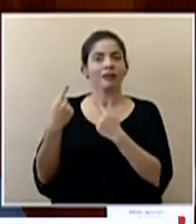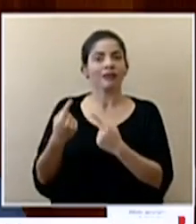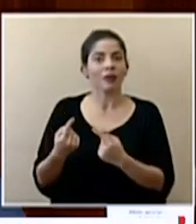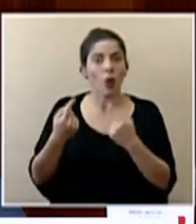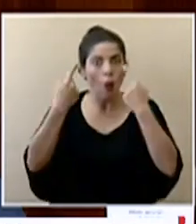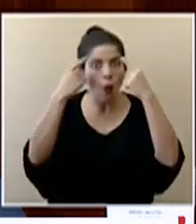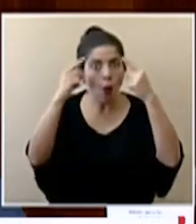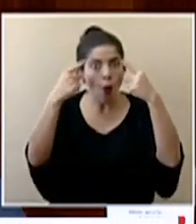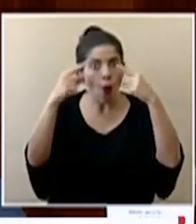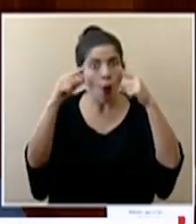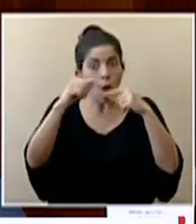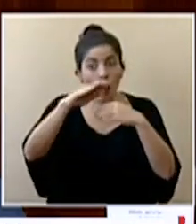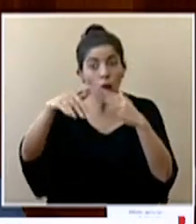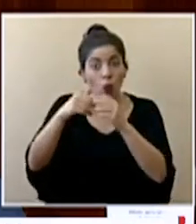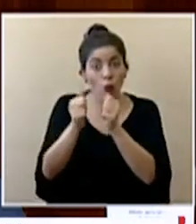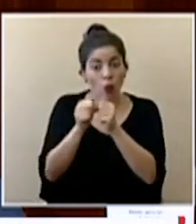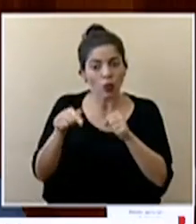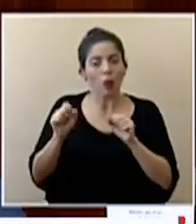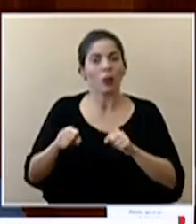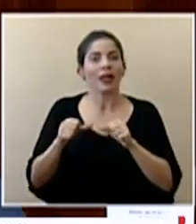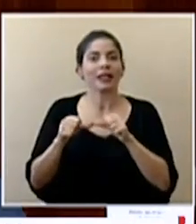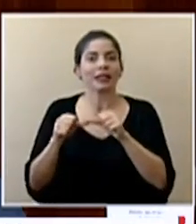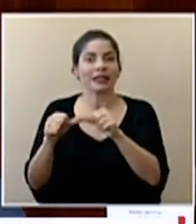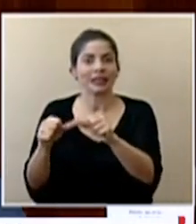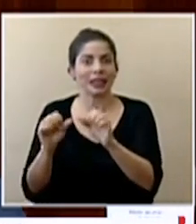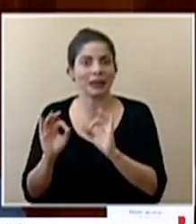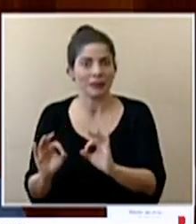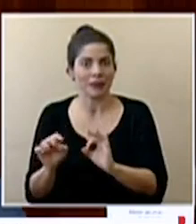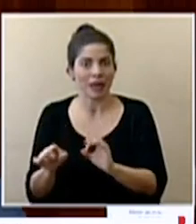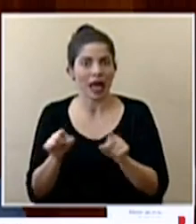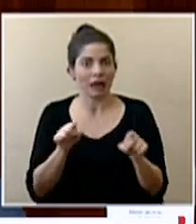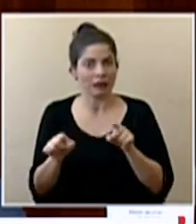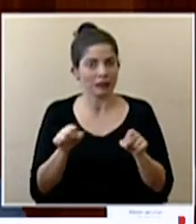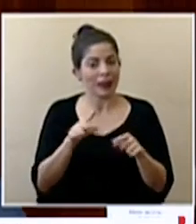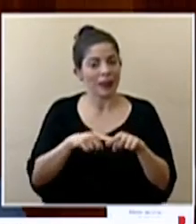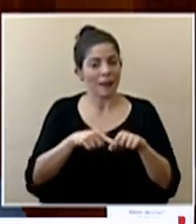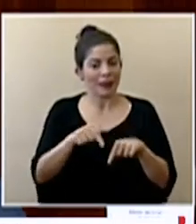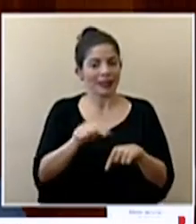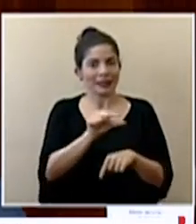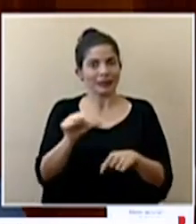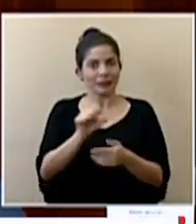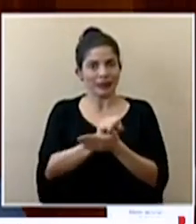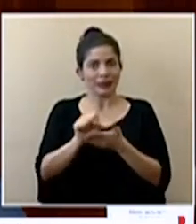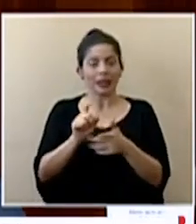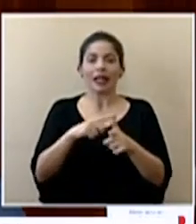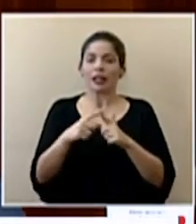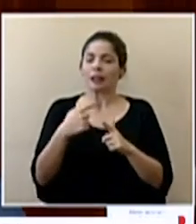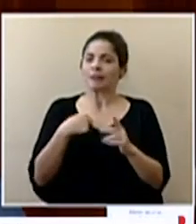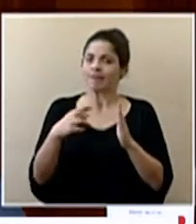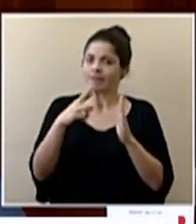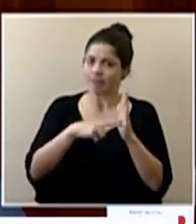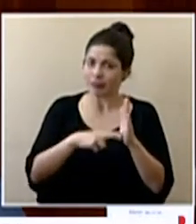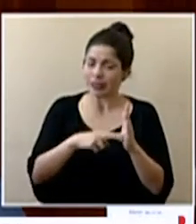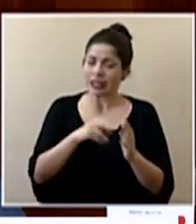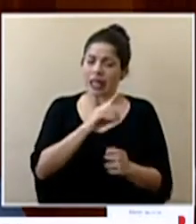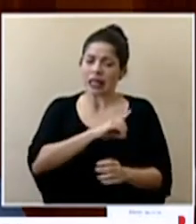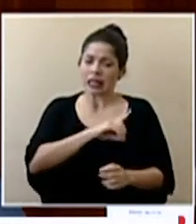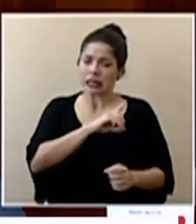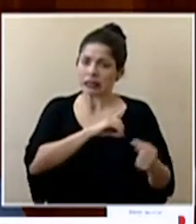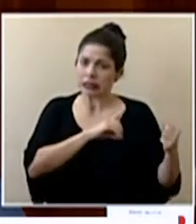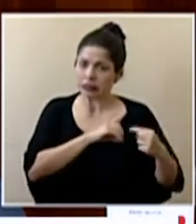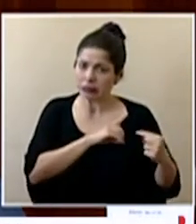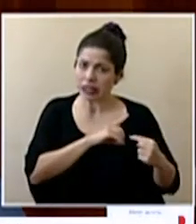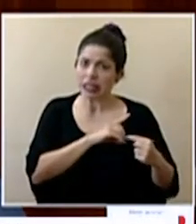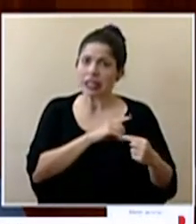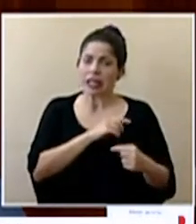construyendo todos y todos juntos. Así que insisto en la disciplina, en la resistencia,